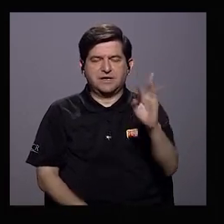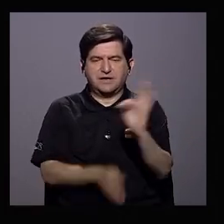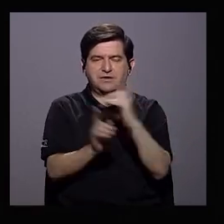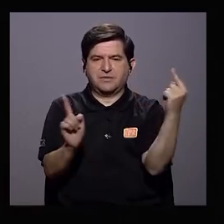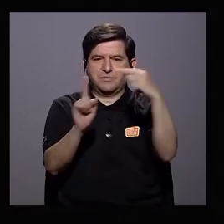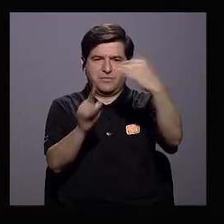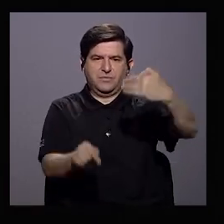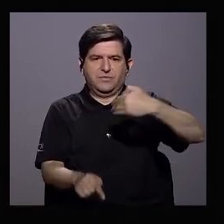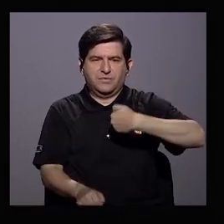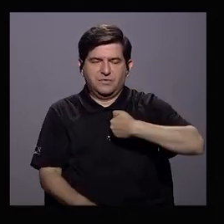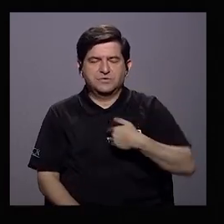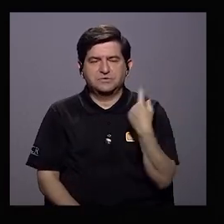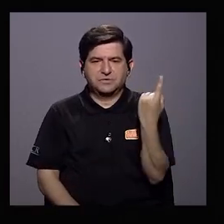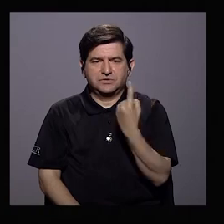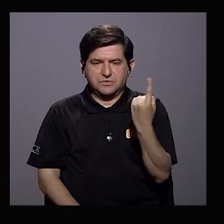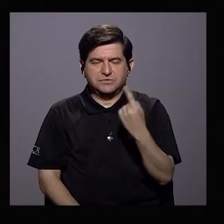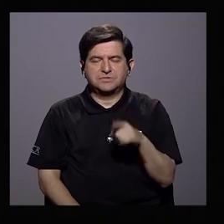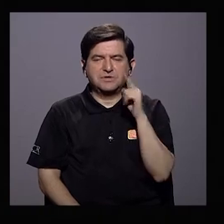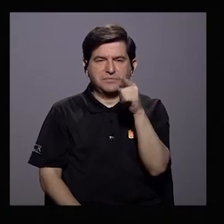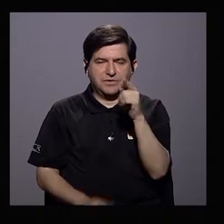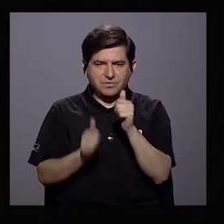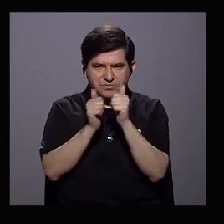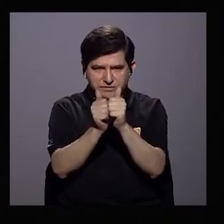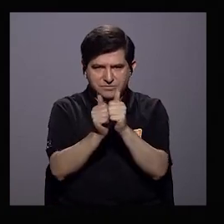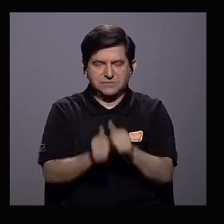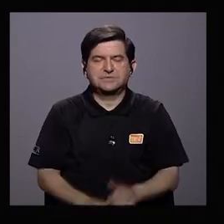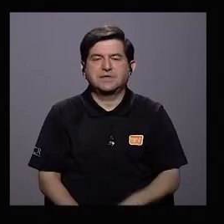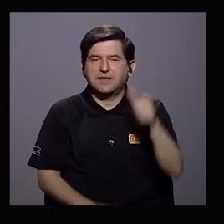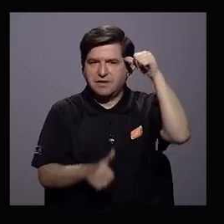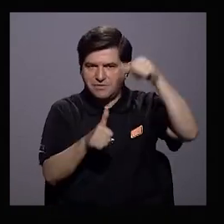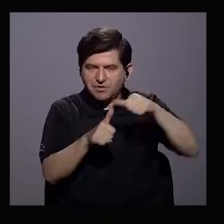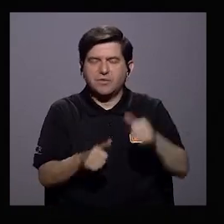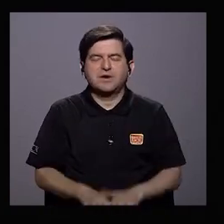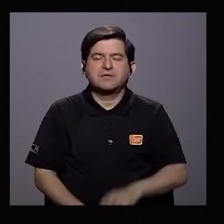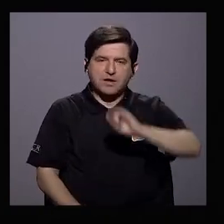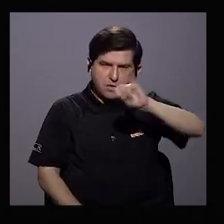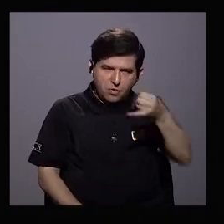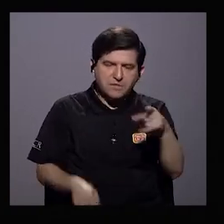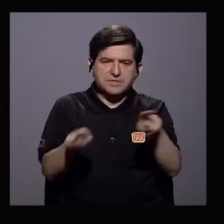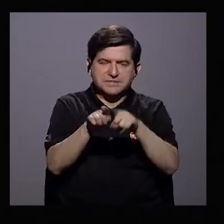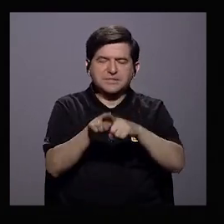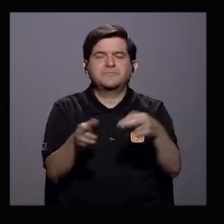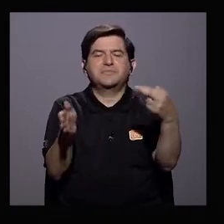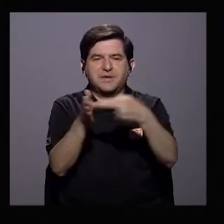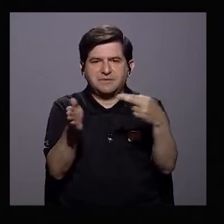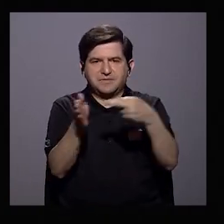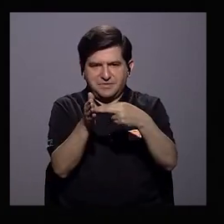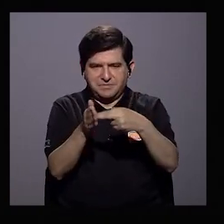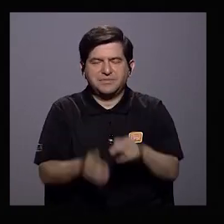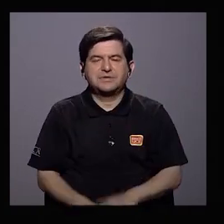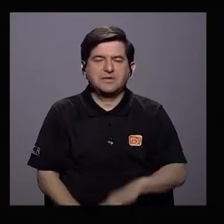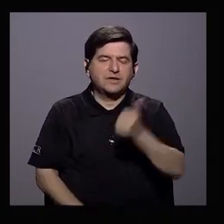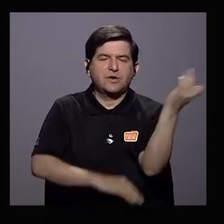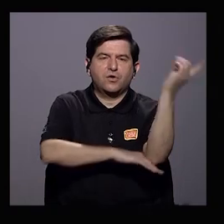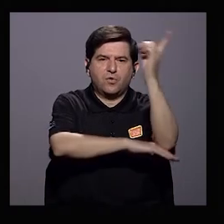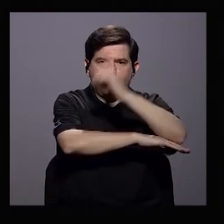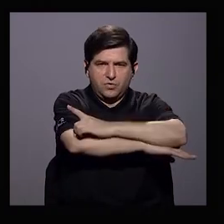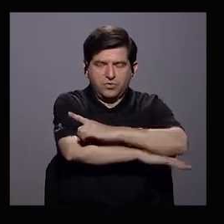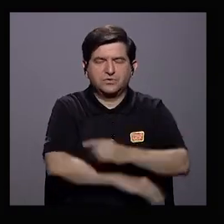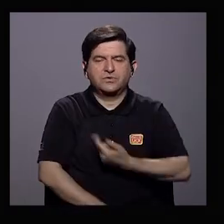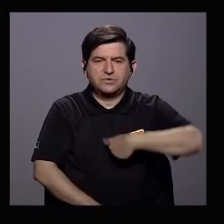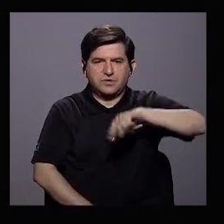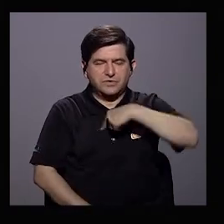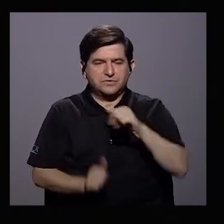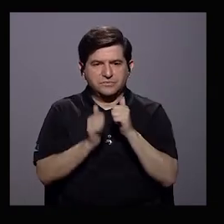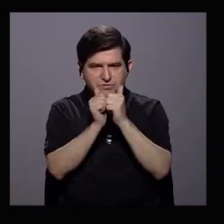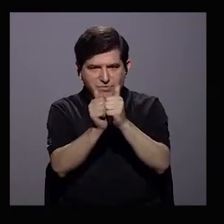hacemos televisión con sentido. Siempre estamos con ustedes jueves, pero recuerden que repetimos también para que nos puedan apreciar los otros días en los